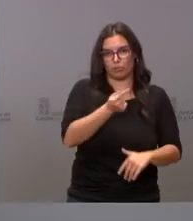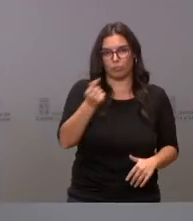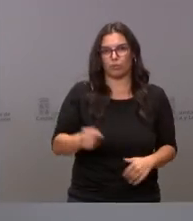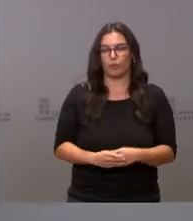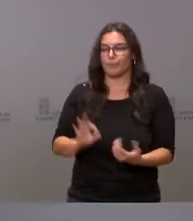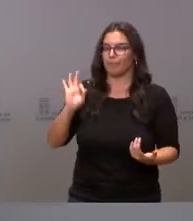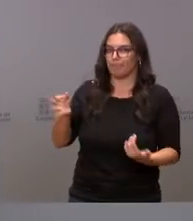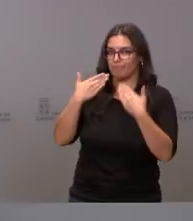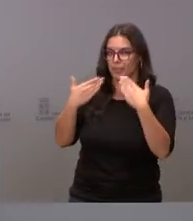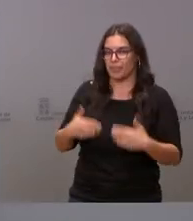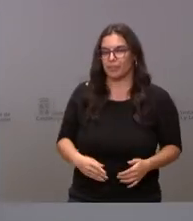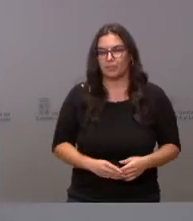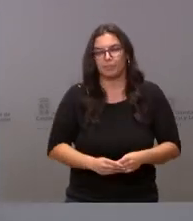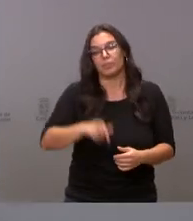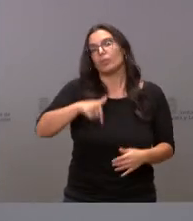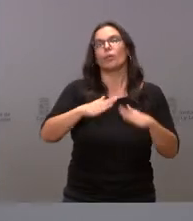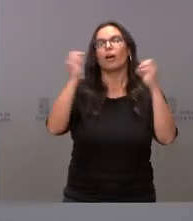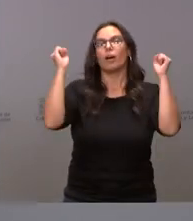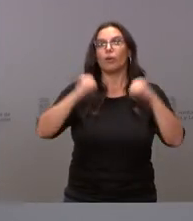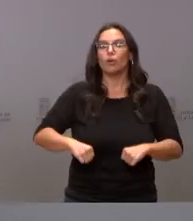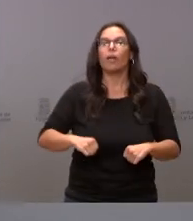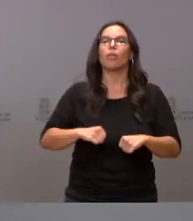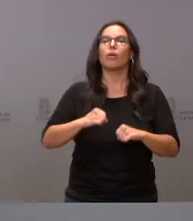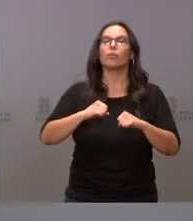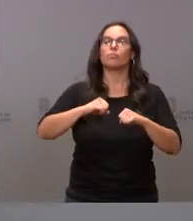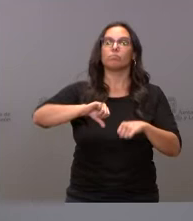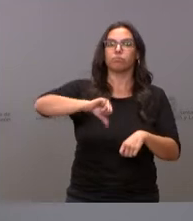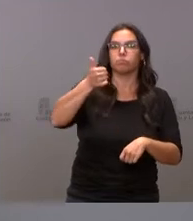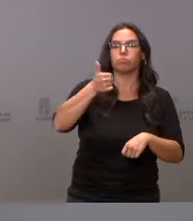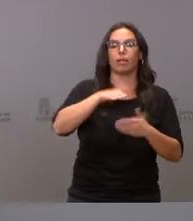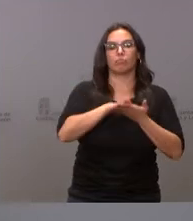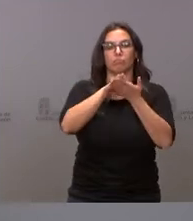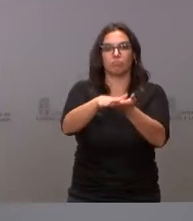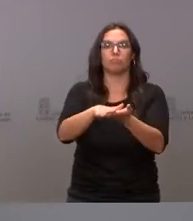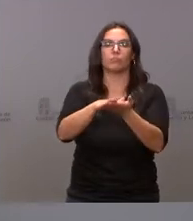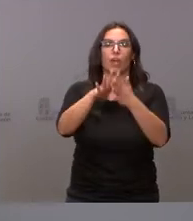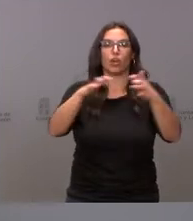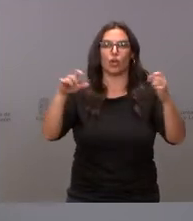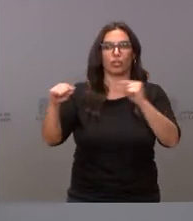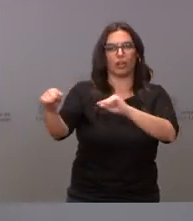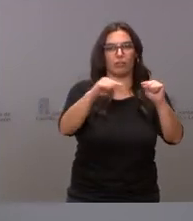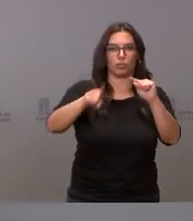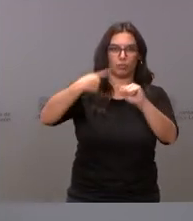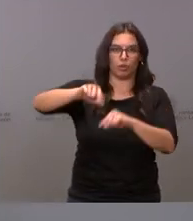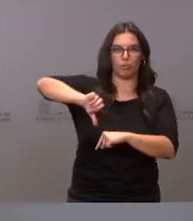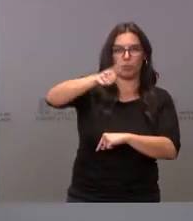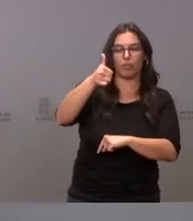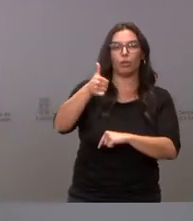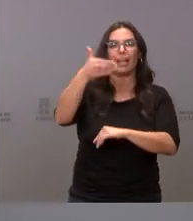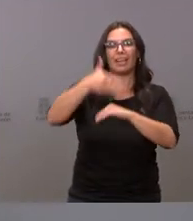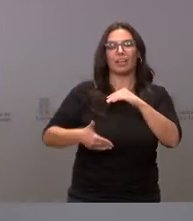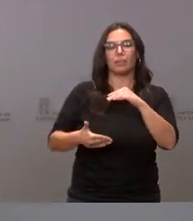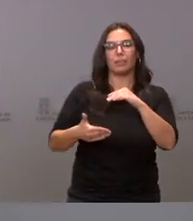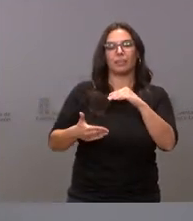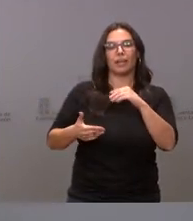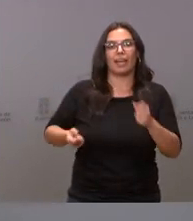hemos acordado la aprobación y remisión a las Cortes de Castilla y León para su debate y, su caso, aprobación del límite de gasto